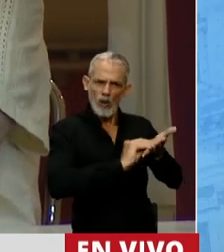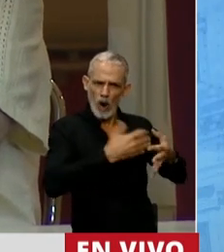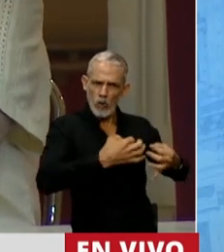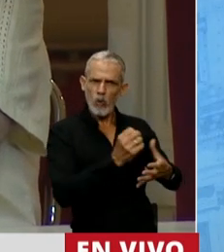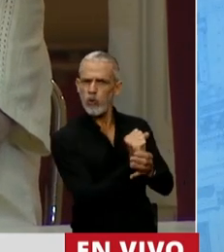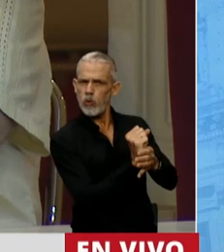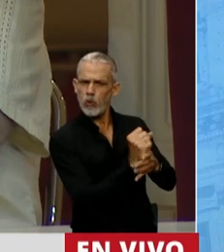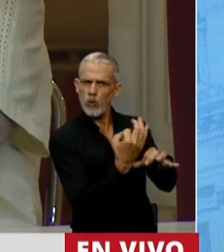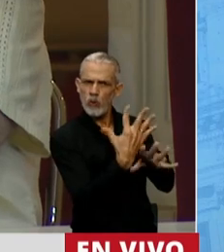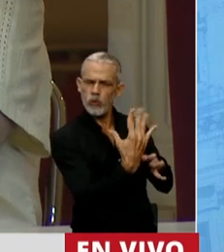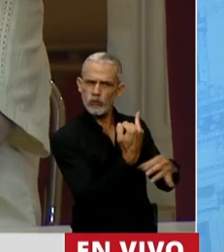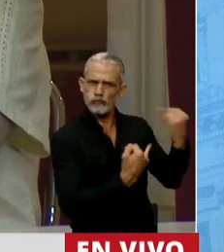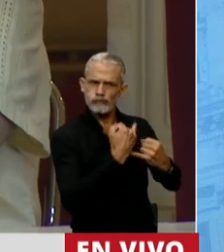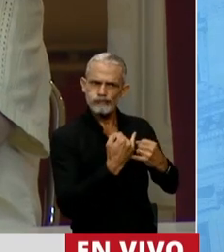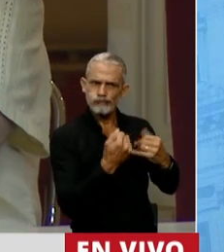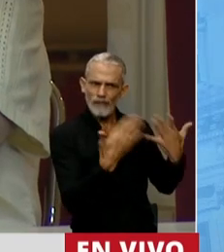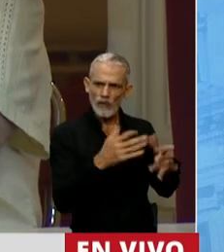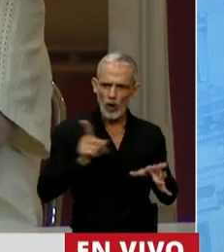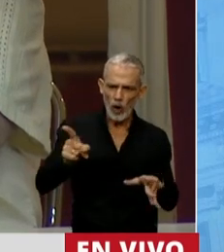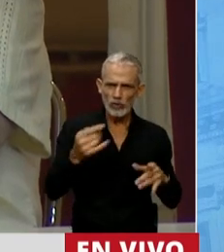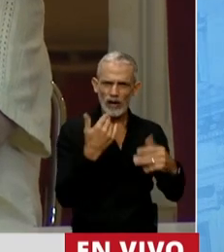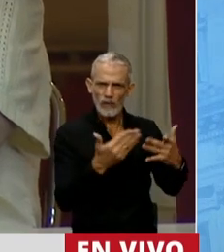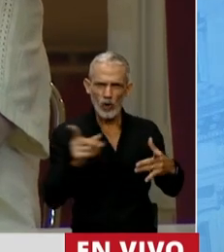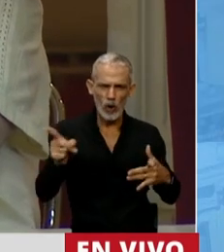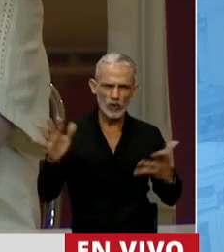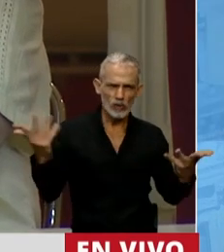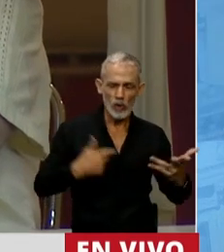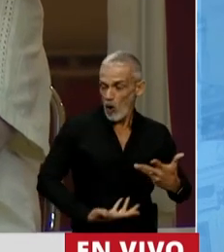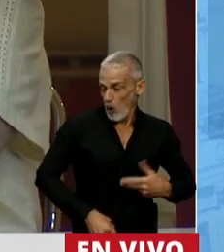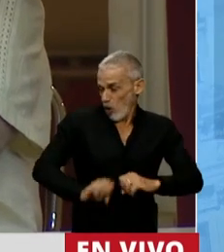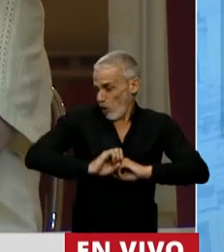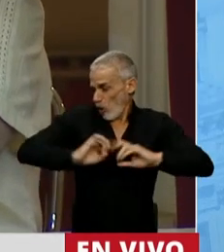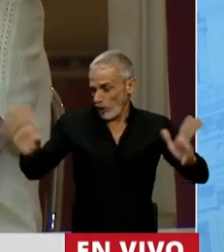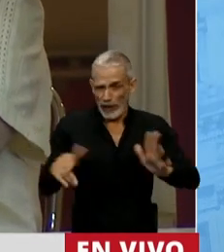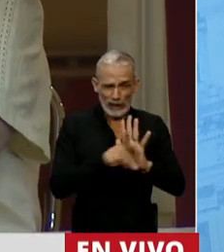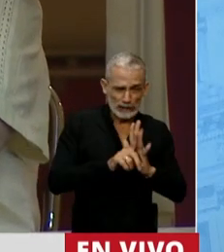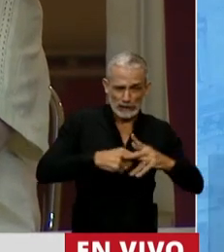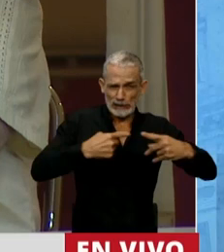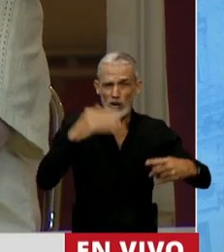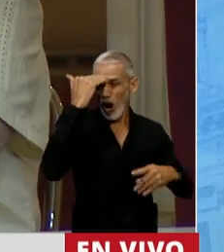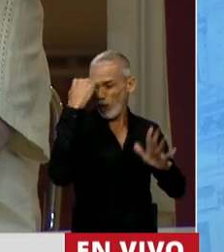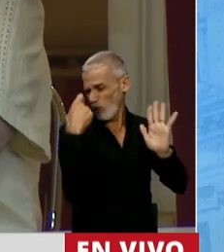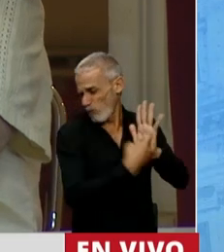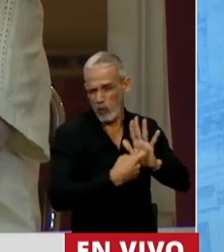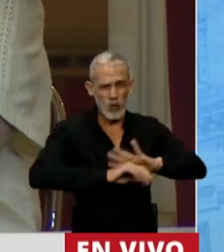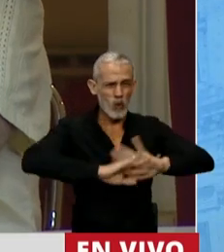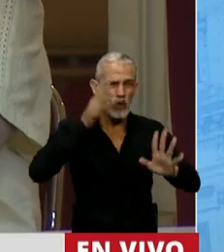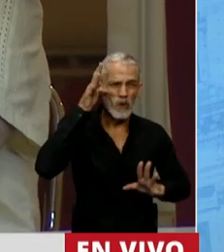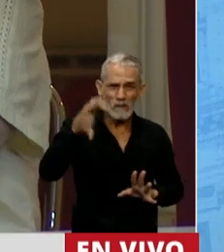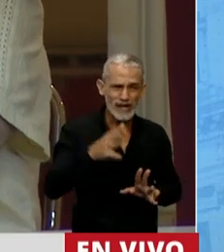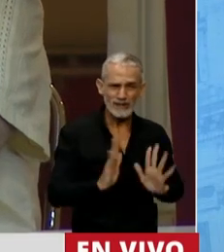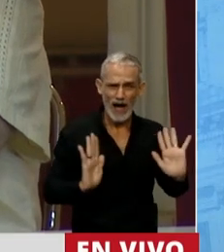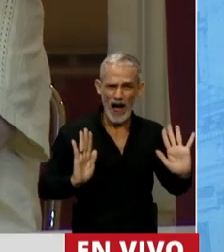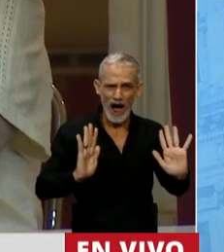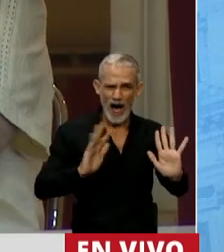argumentos desde los dos lados. Nos han dicho desde que esto es una aberración jurídica la mayor inconstitucionalidad que se va